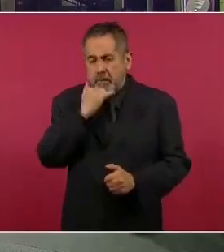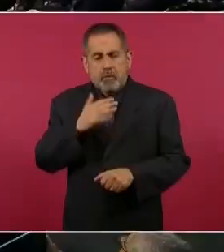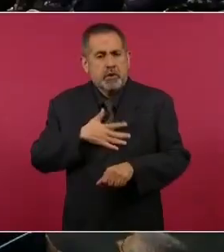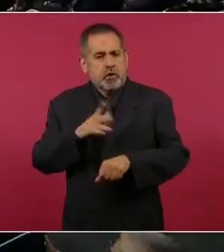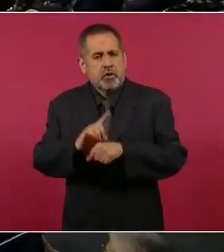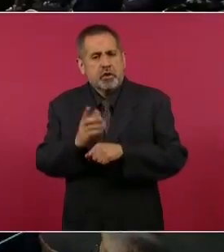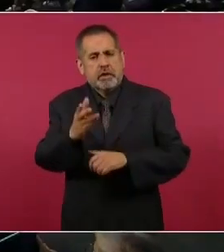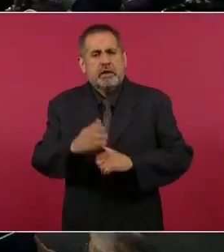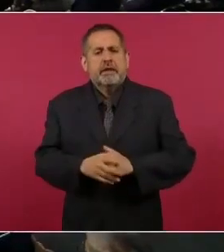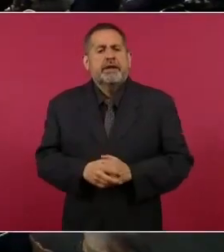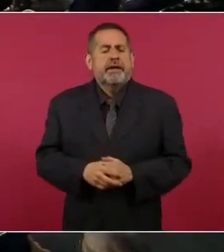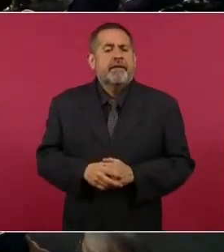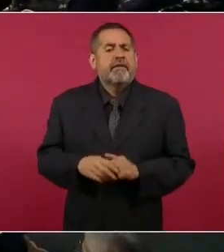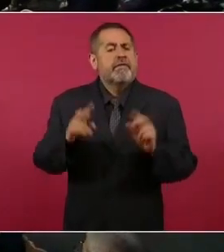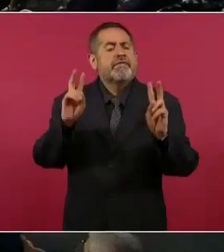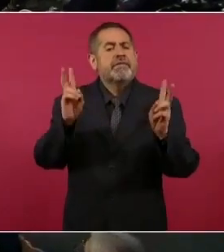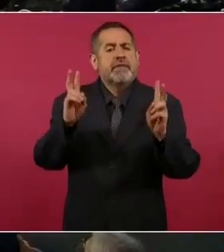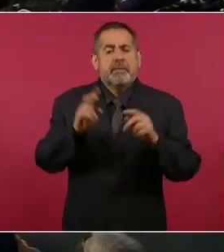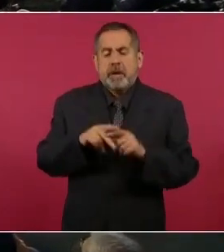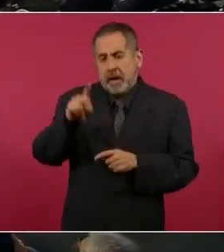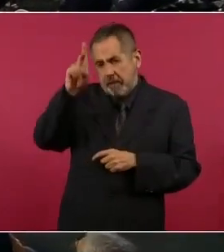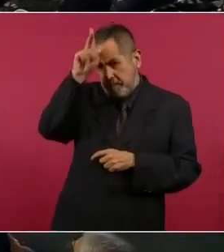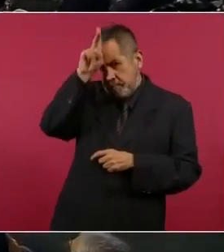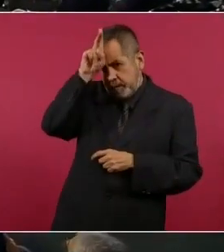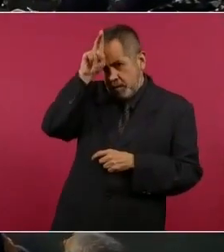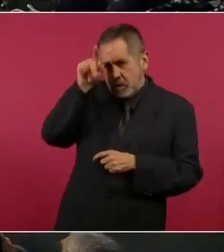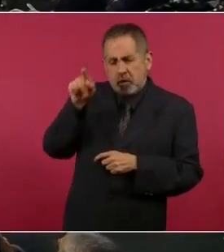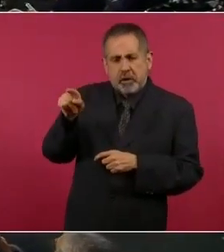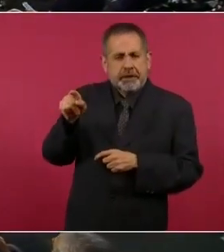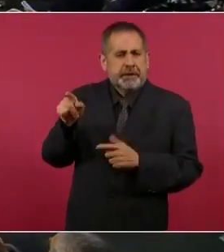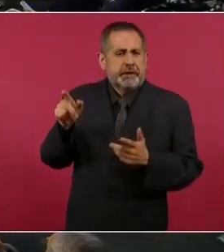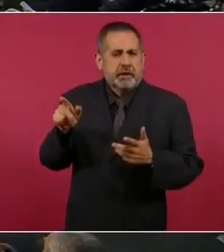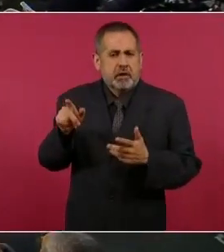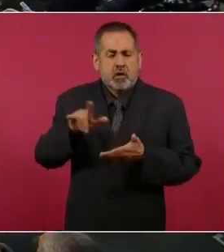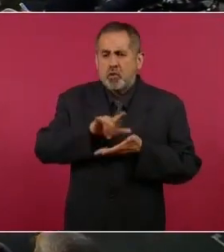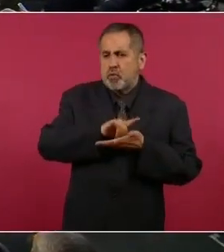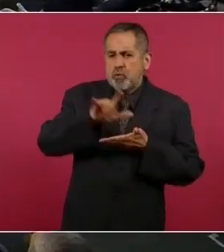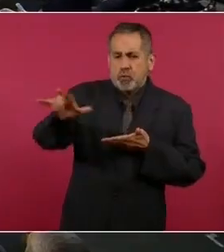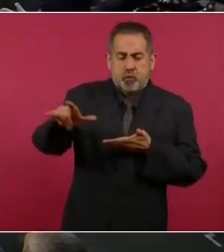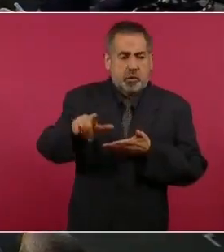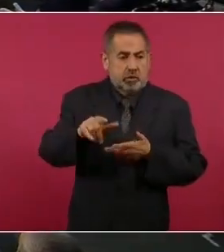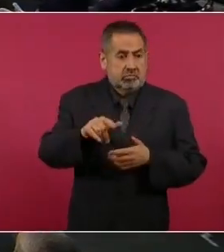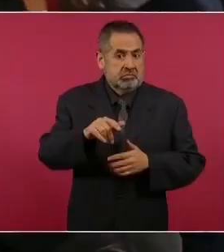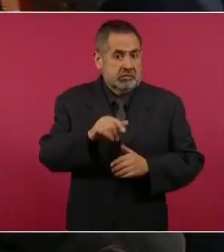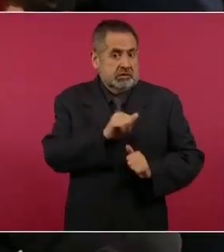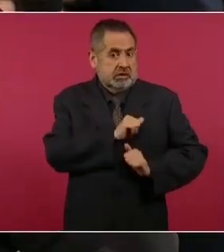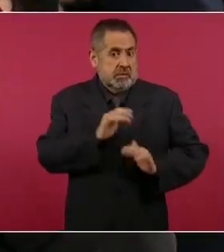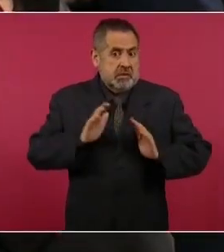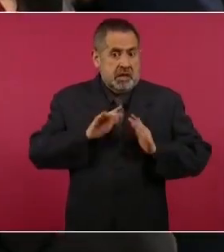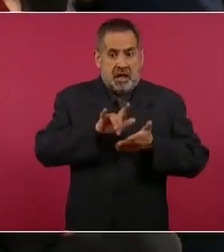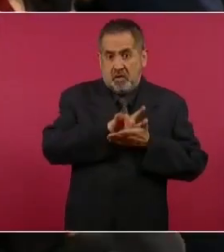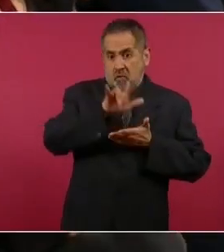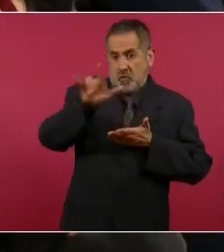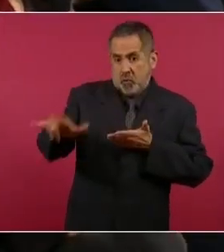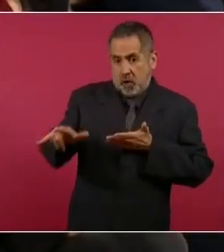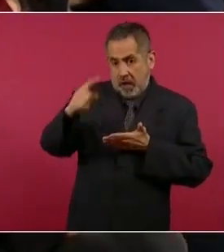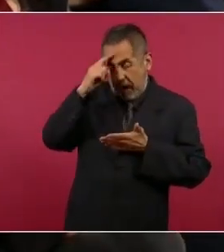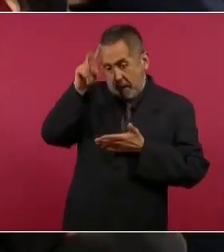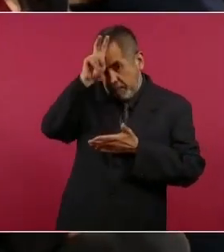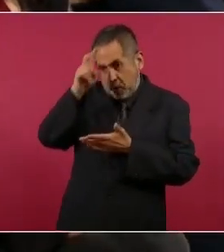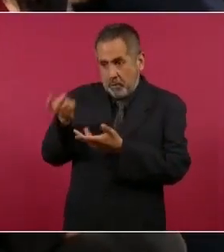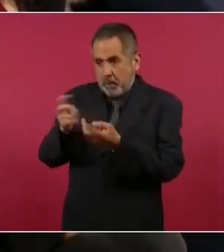Oiga, en el tema de Perú, de que iba a volar un avión de la Fuerza Aérea Mexicana, ¿eso todavía no se ha dado?